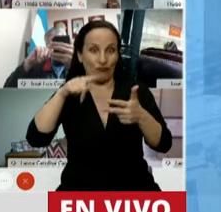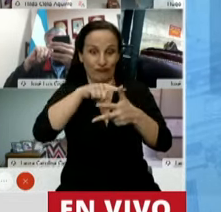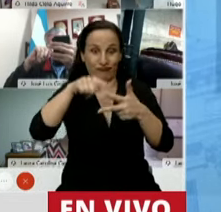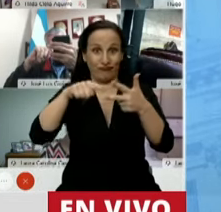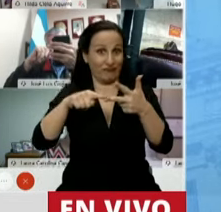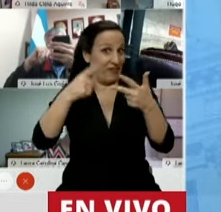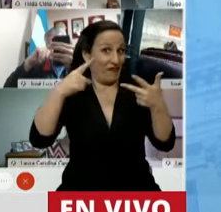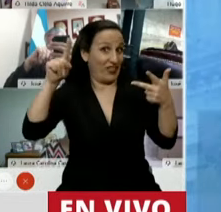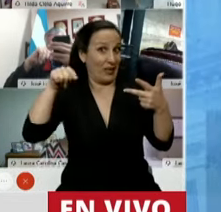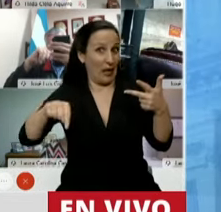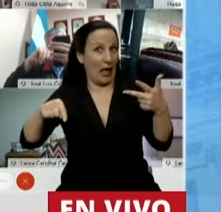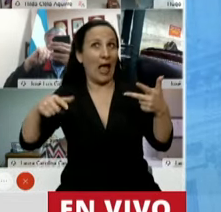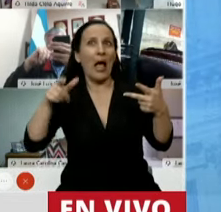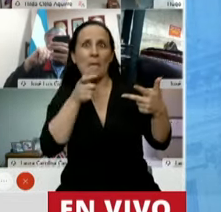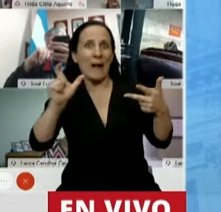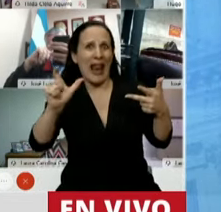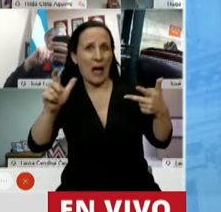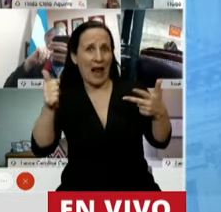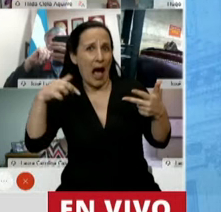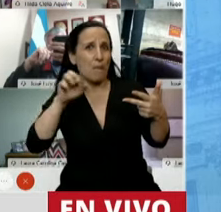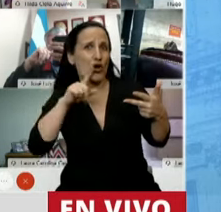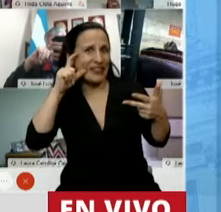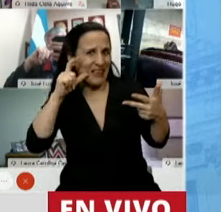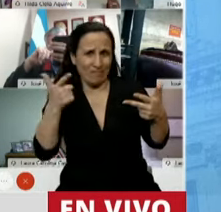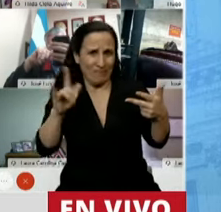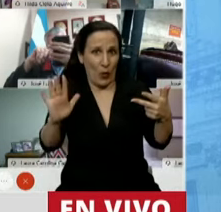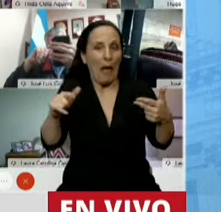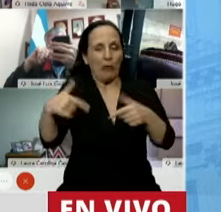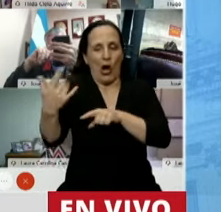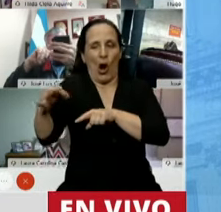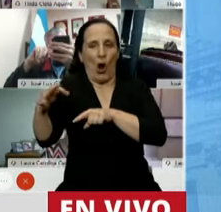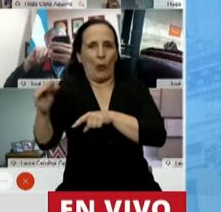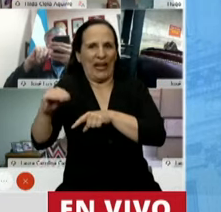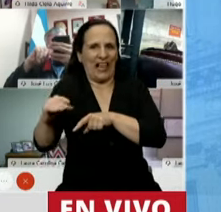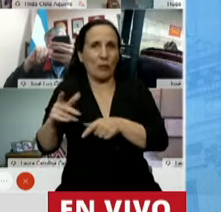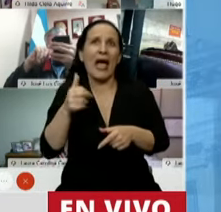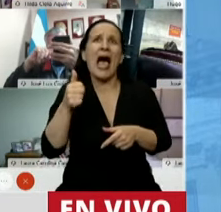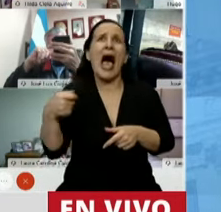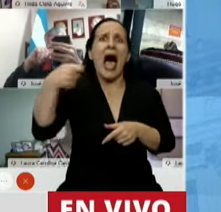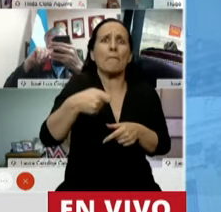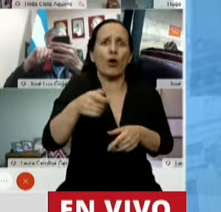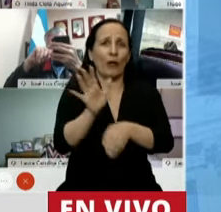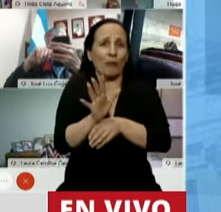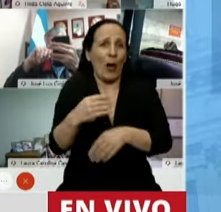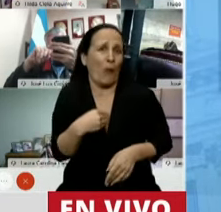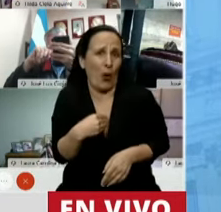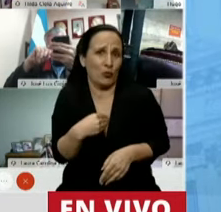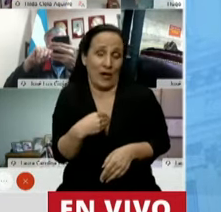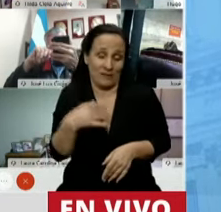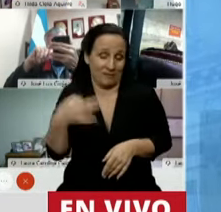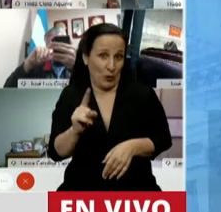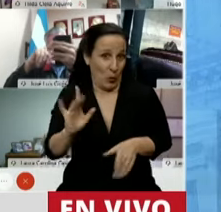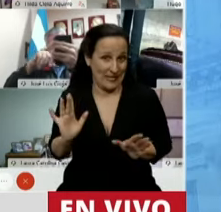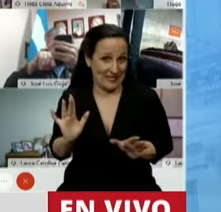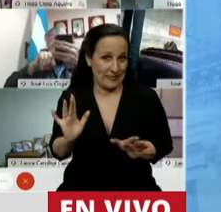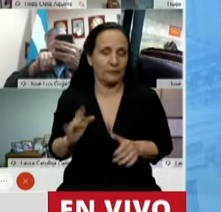que tuvieron que ponerle la palabra obligatorio. Porque si no, creía que era voluntario. ¿En qué contexto en el